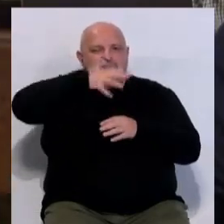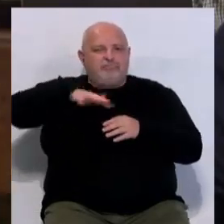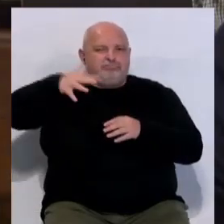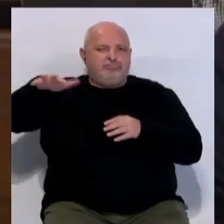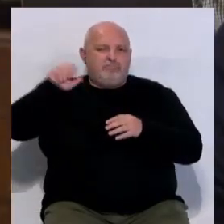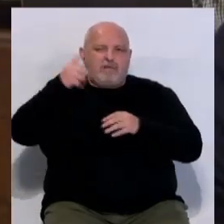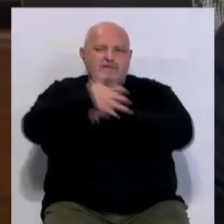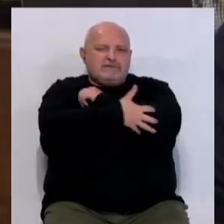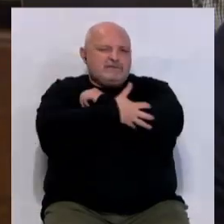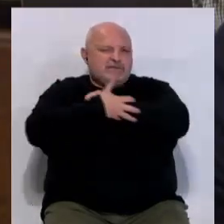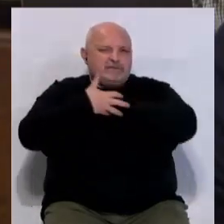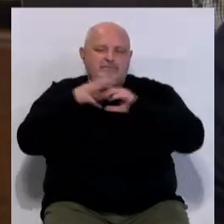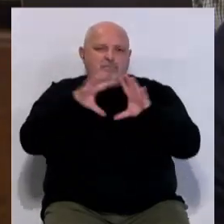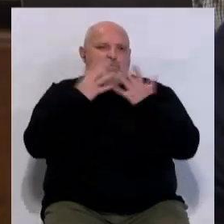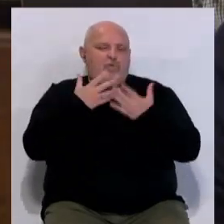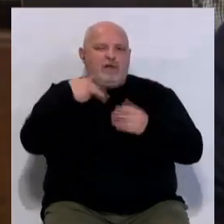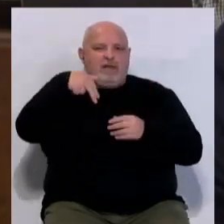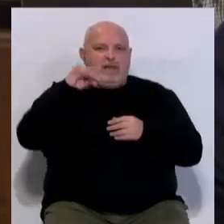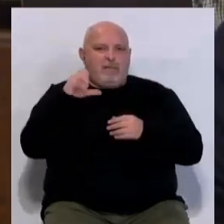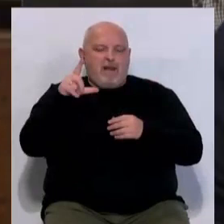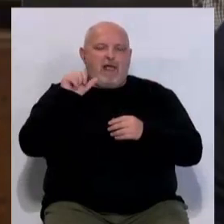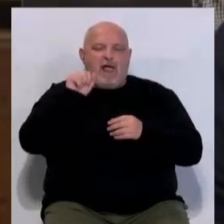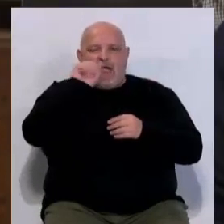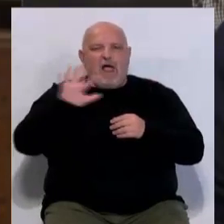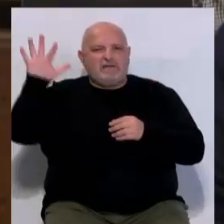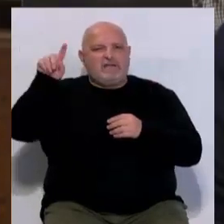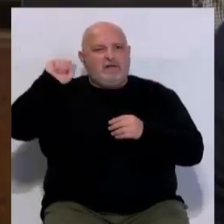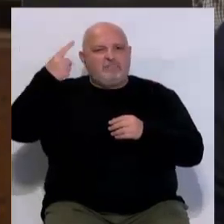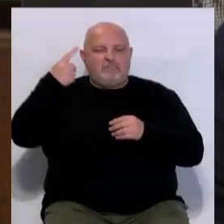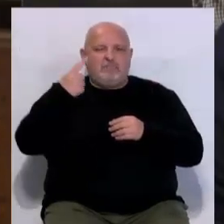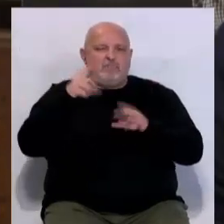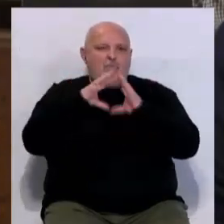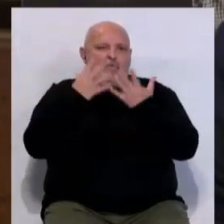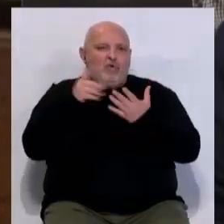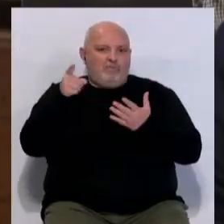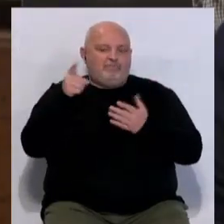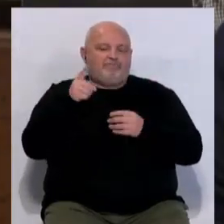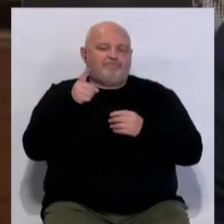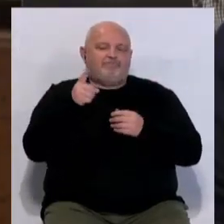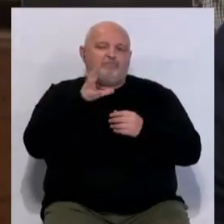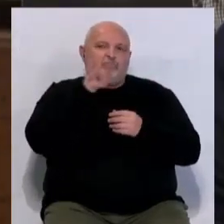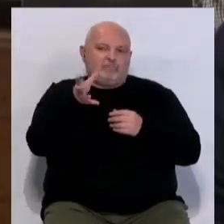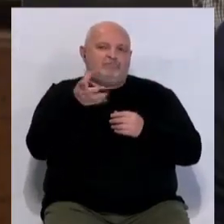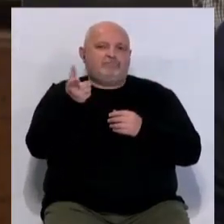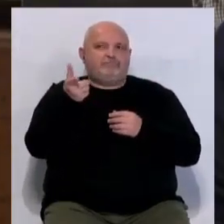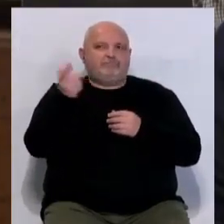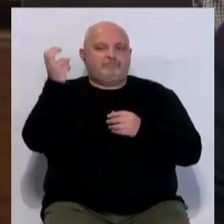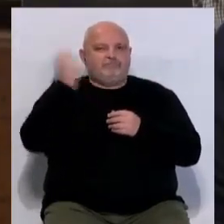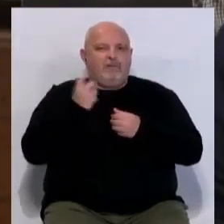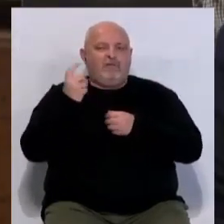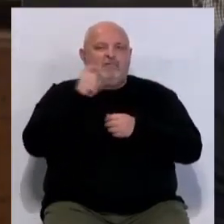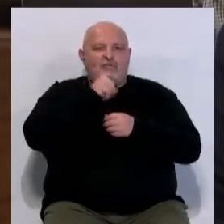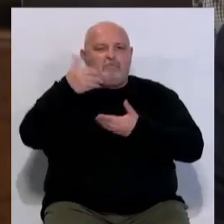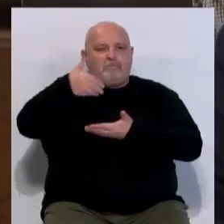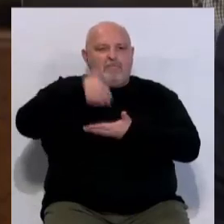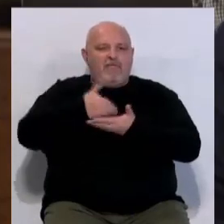es es uno de los países más pobres del mundo. Es el más pobre de Asia y posiblemente es también de los más pobres del mundo. Y fueron ellos los que vinieron a la Fundación para